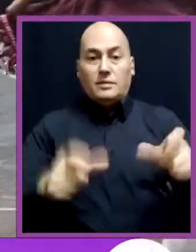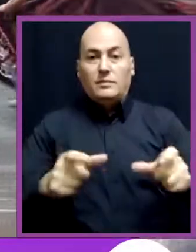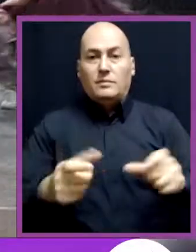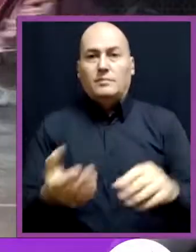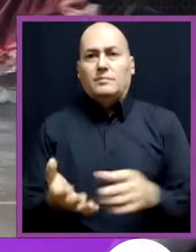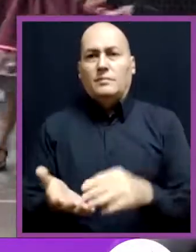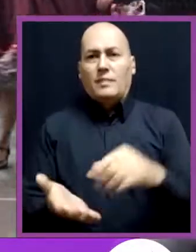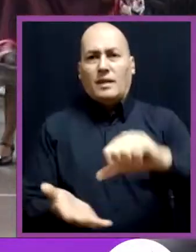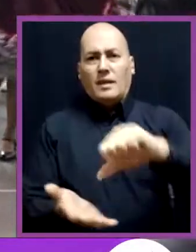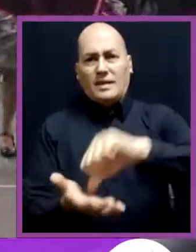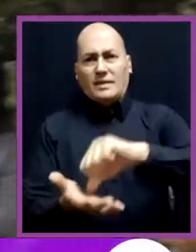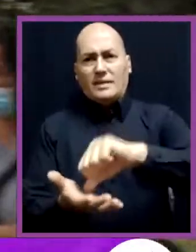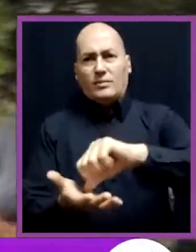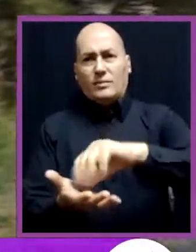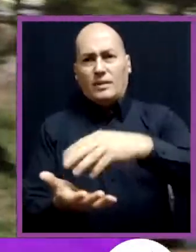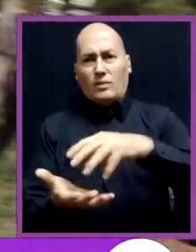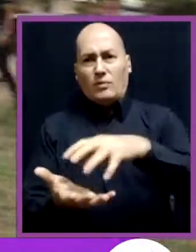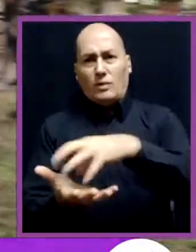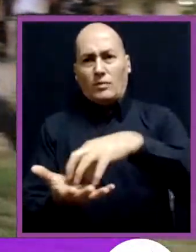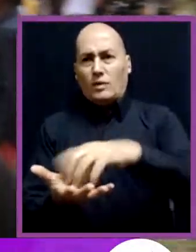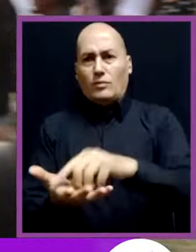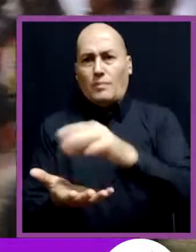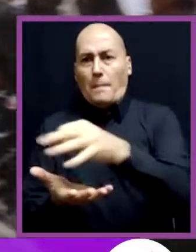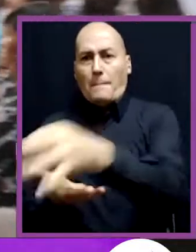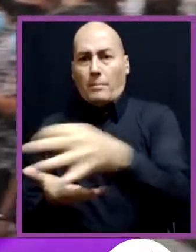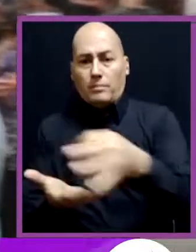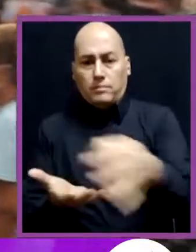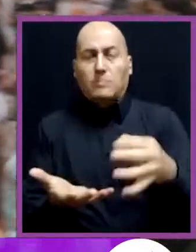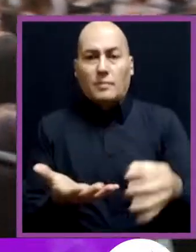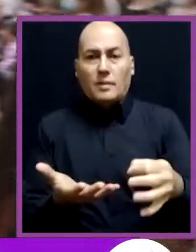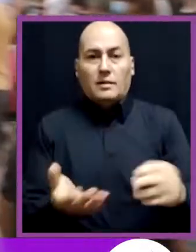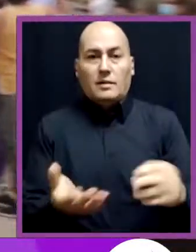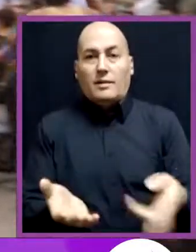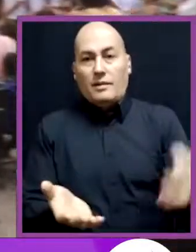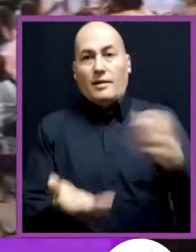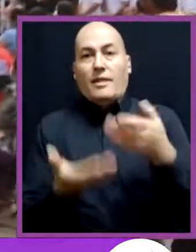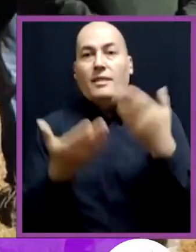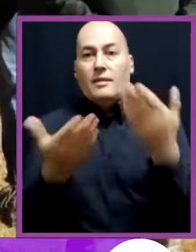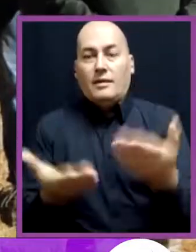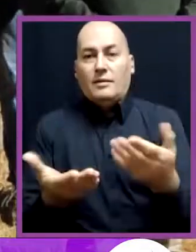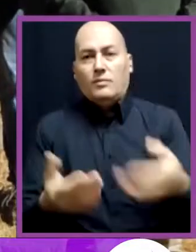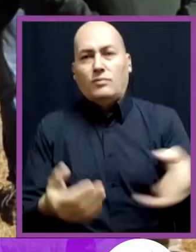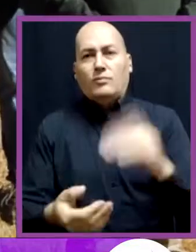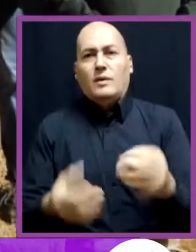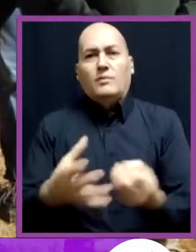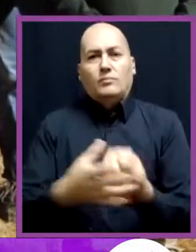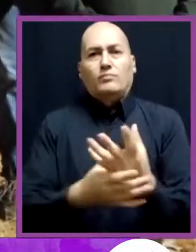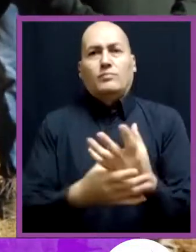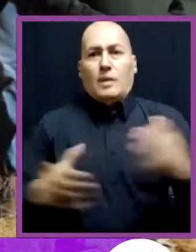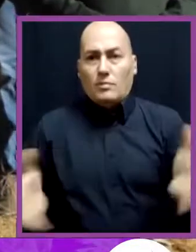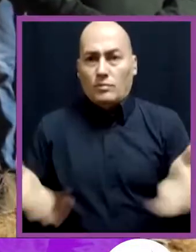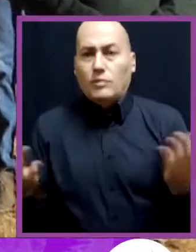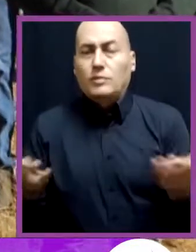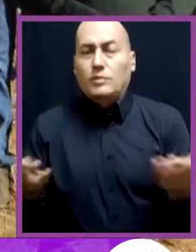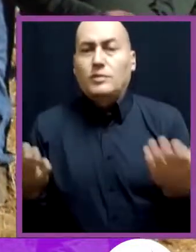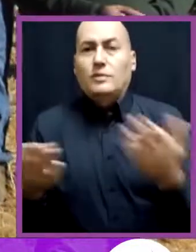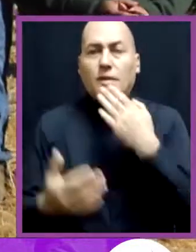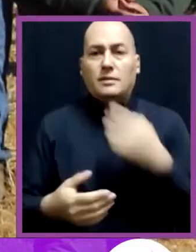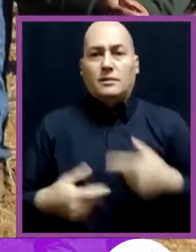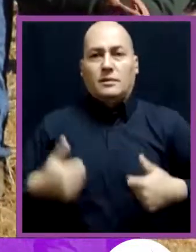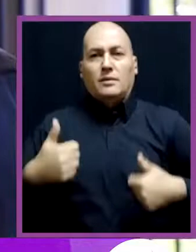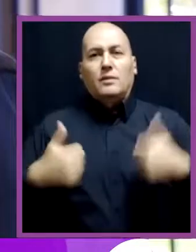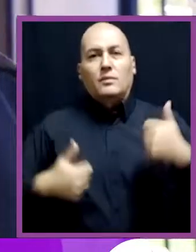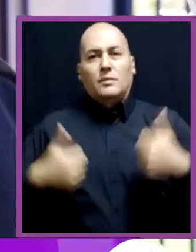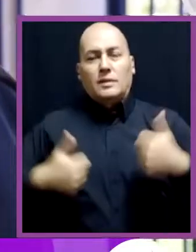la descentralización es lo que nos permitirá devolver el bienestar a San Bernardo. Esto será un proceso que requiere